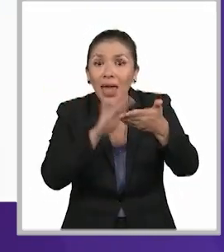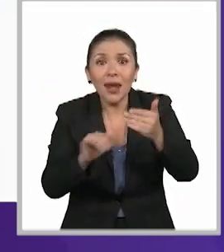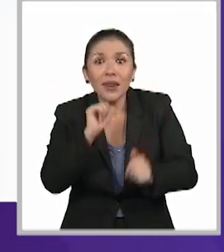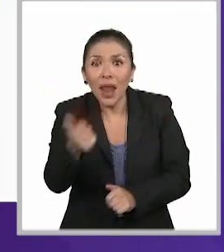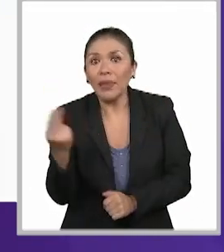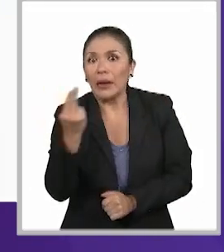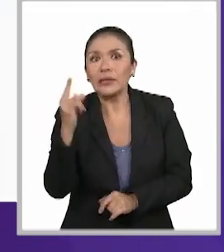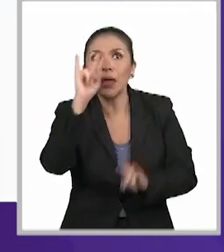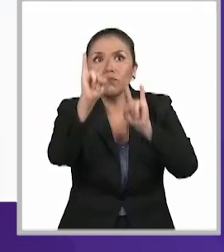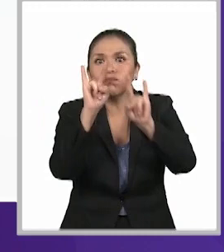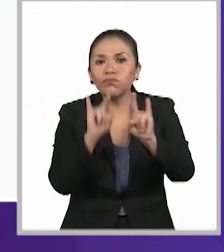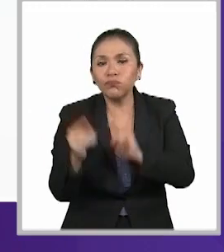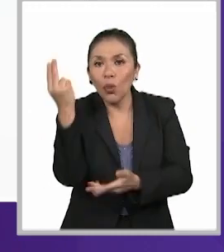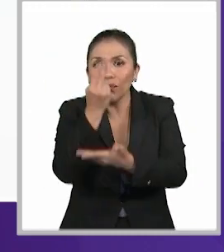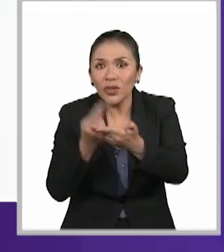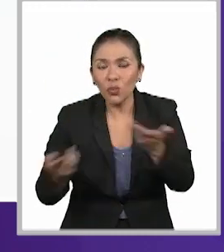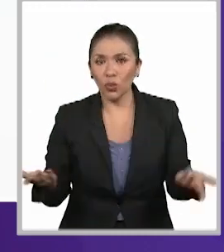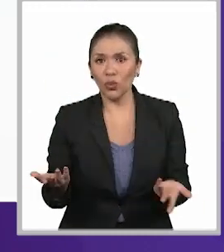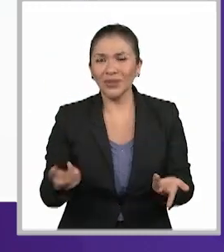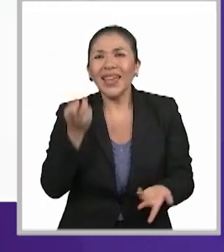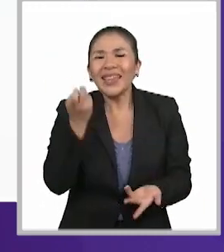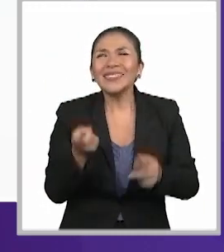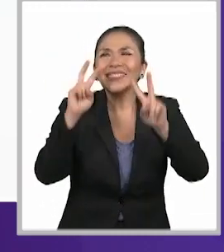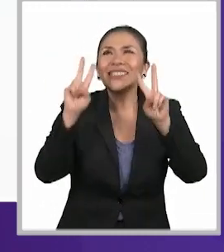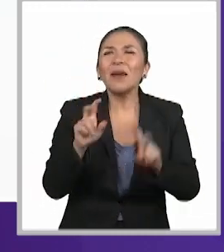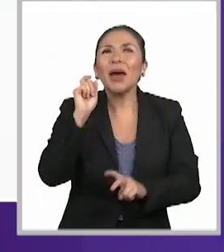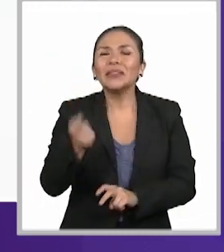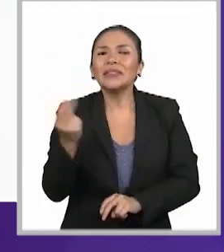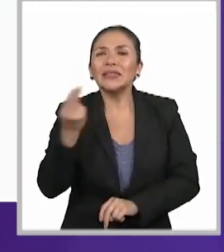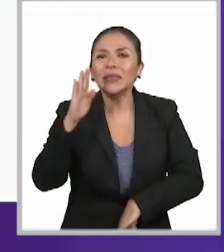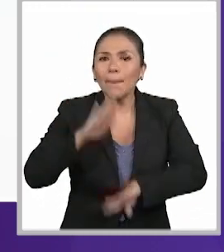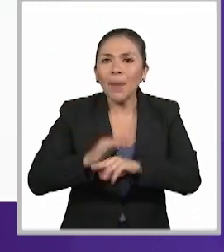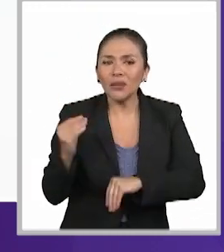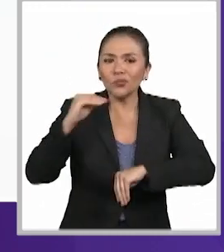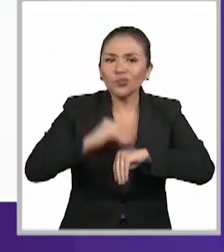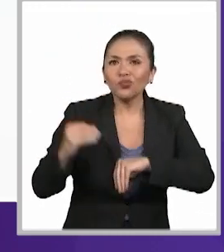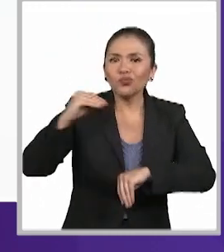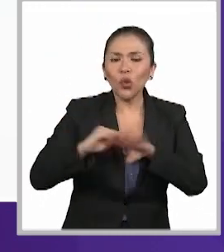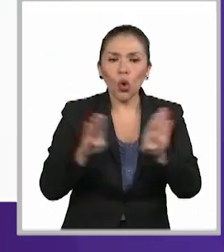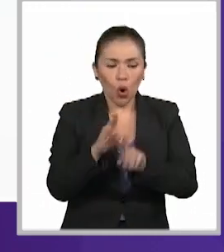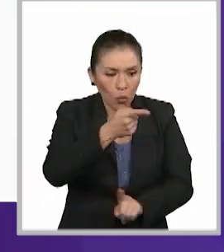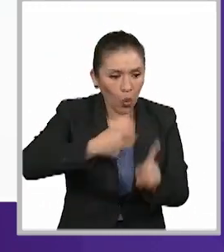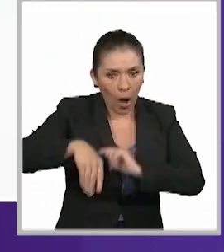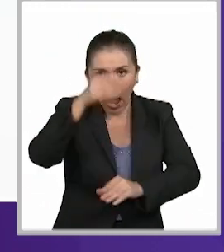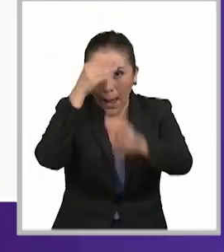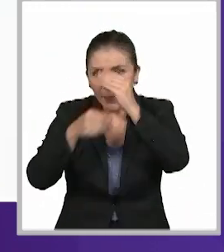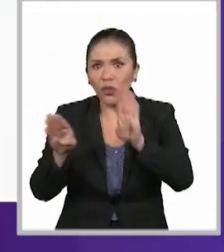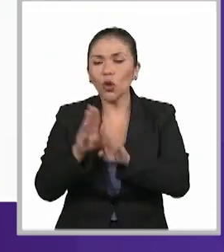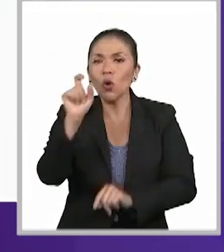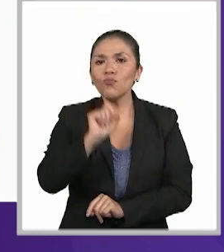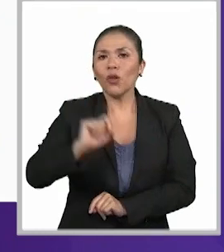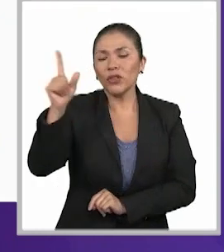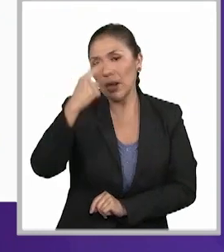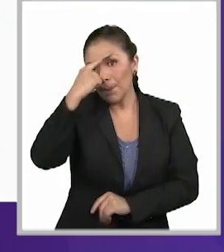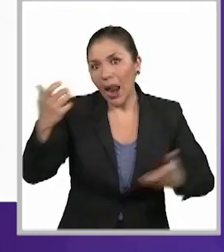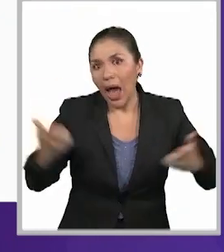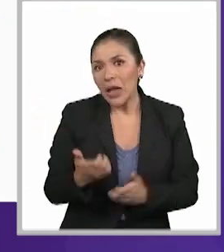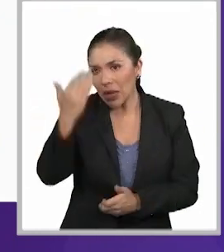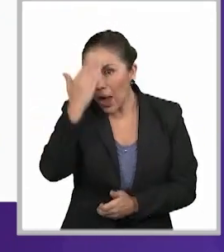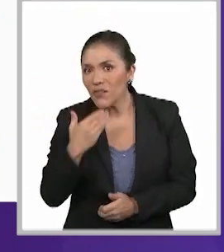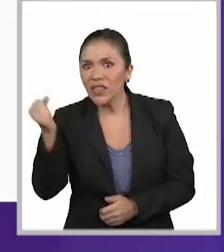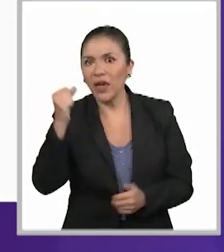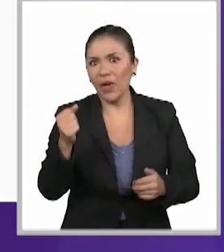sentencia, ¿no? Entonces, creo que es un tema de ir profesionalizándonos y ir desarrollando estas